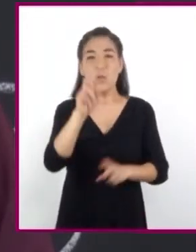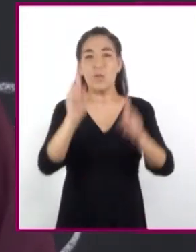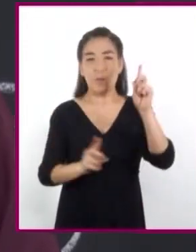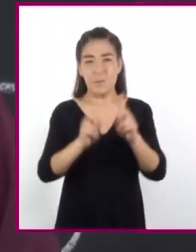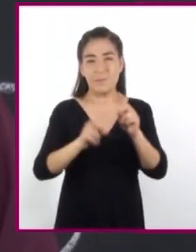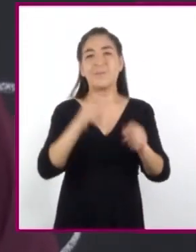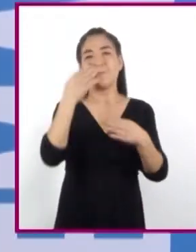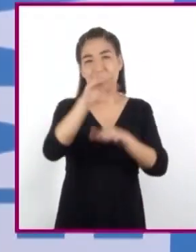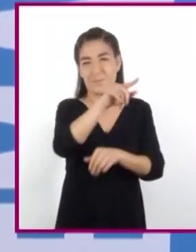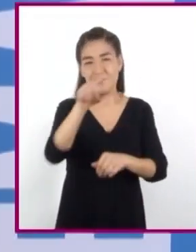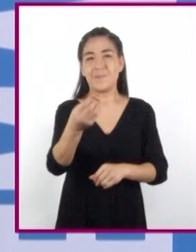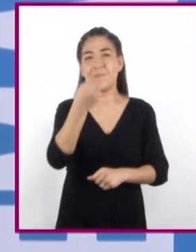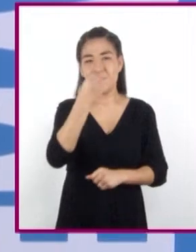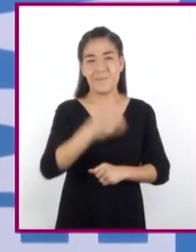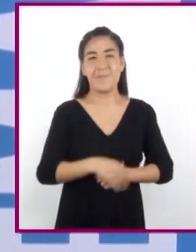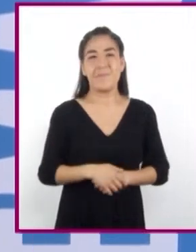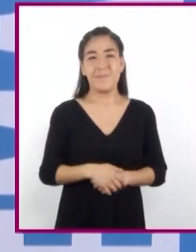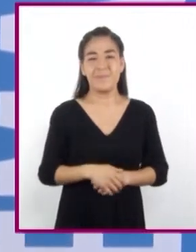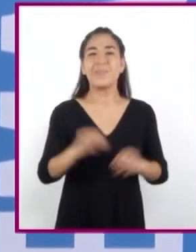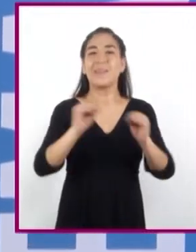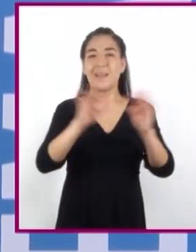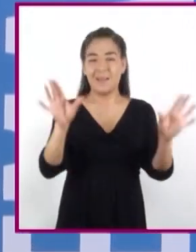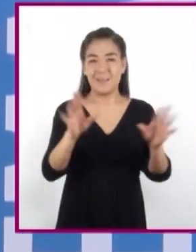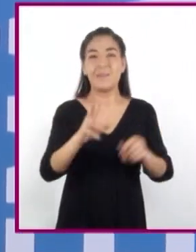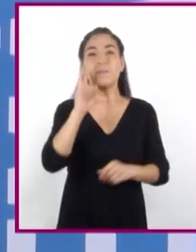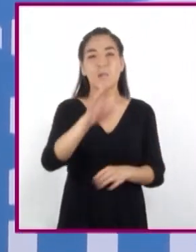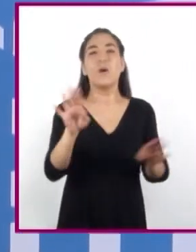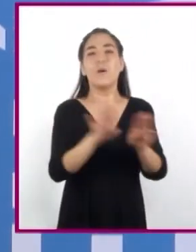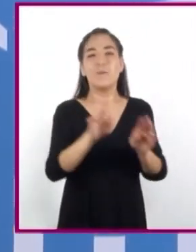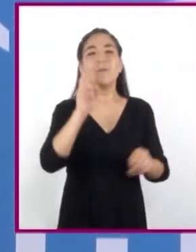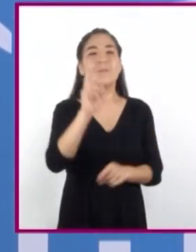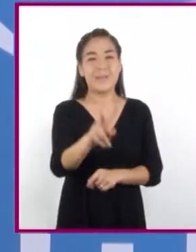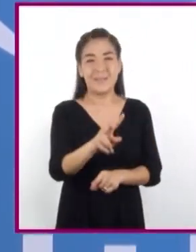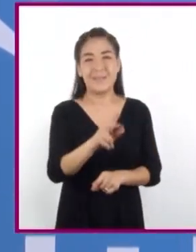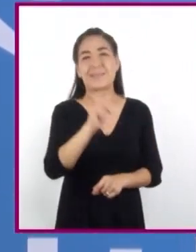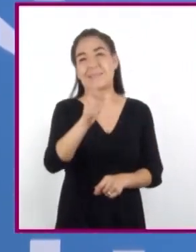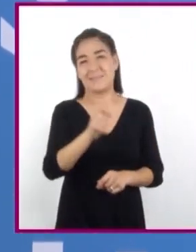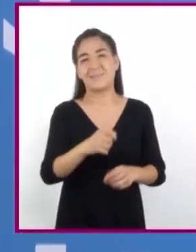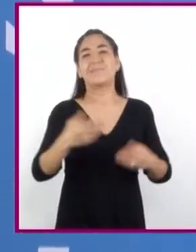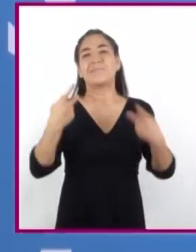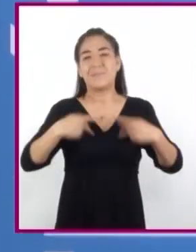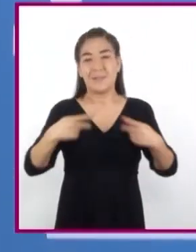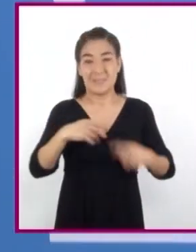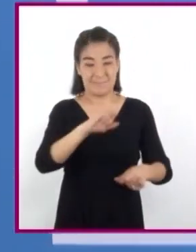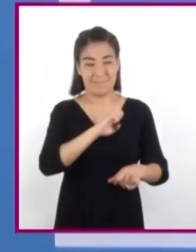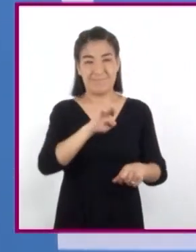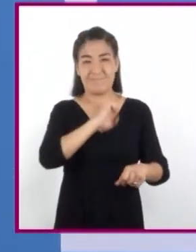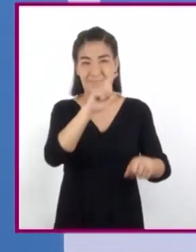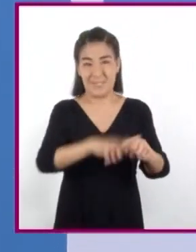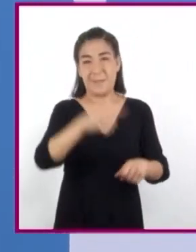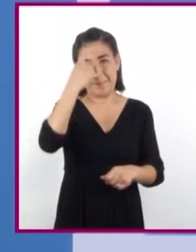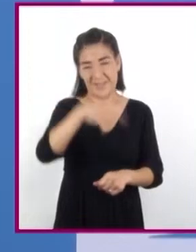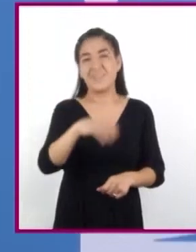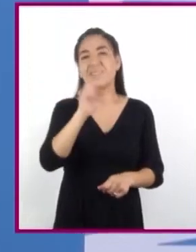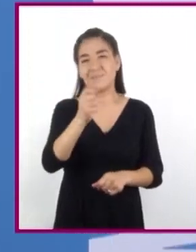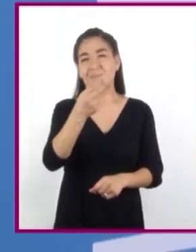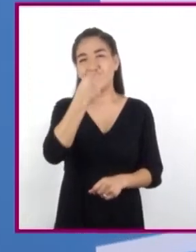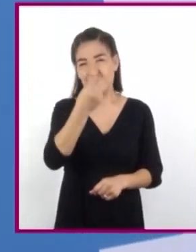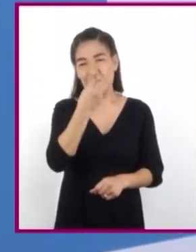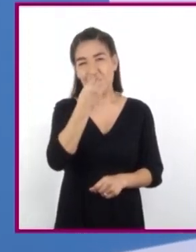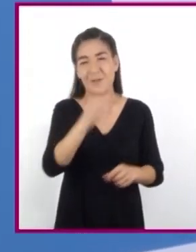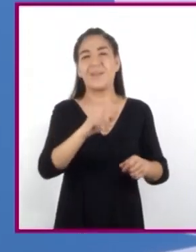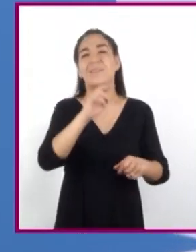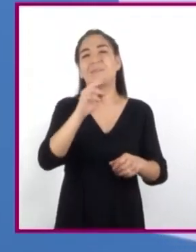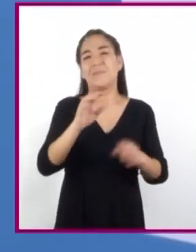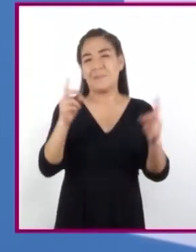sobre su alimentación. Claro, y podrán verificar que las personas especializadas en nutrición realizan operaciones y